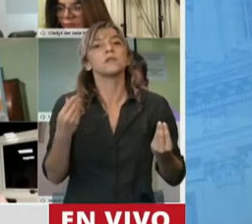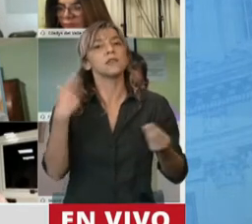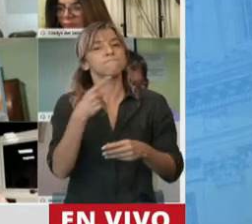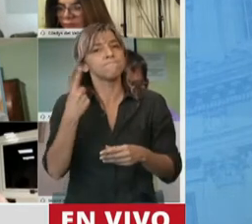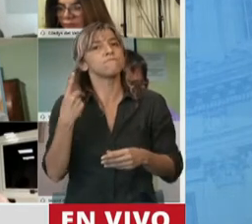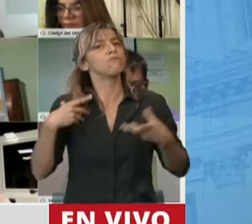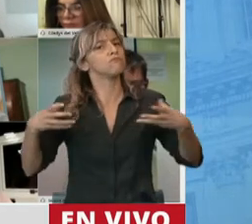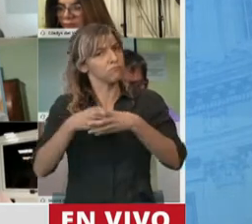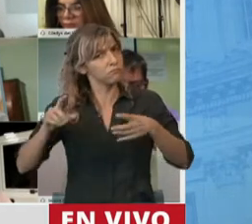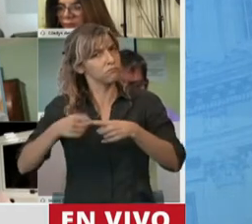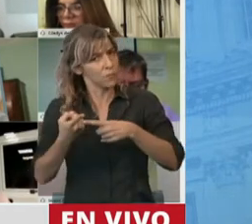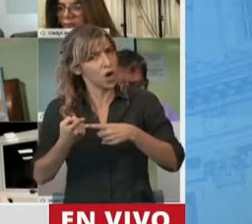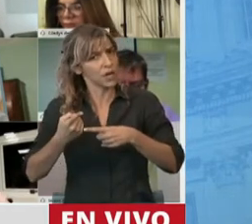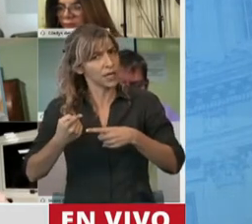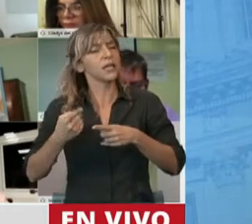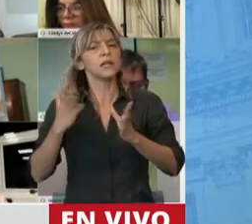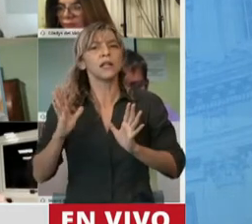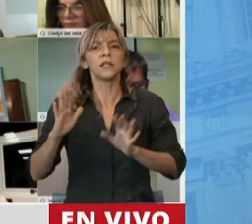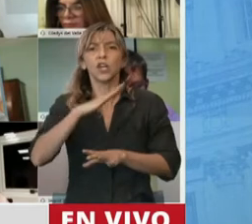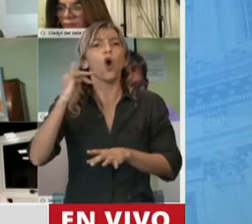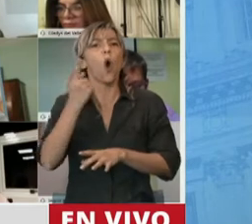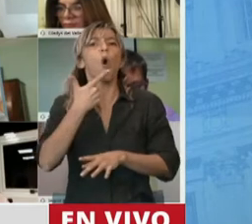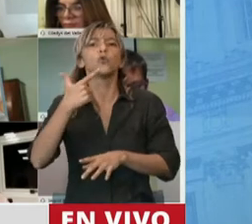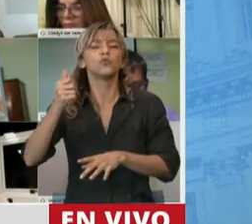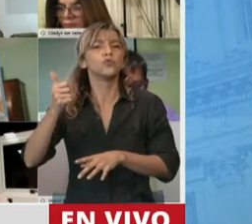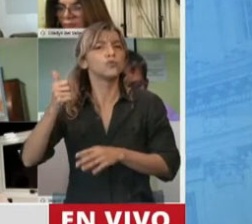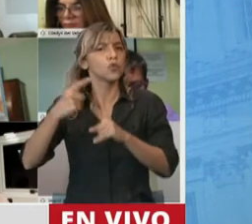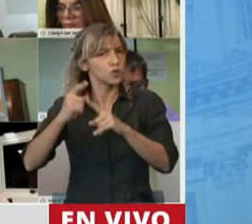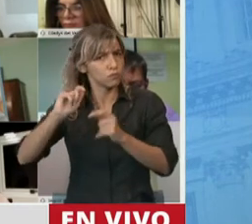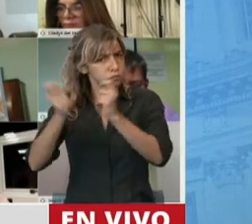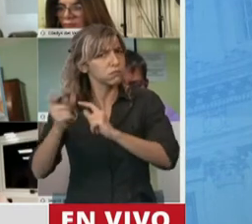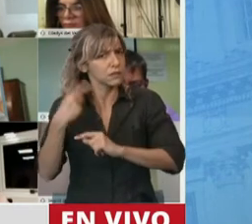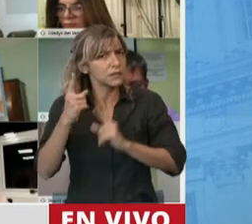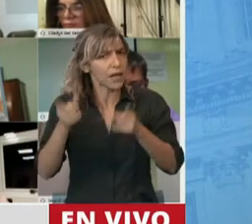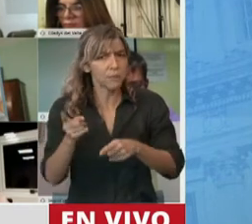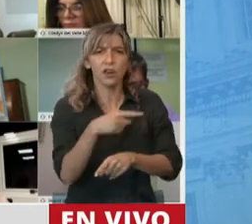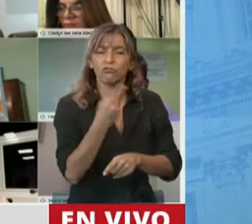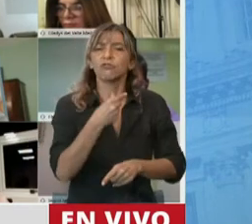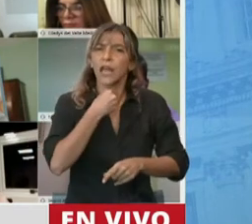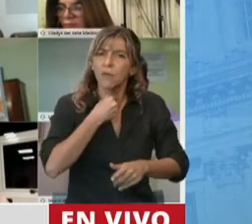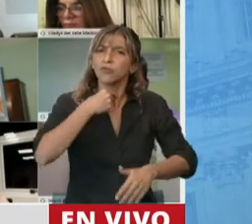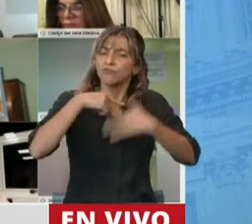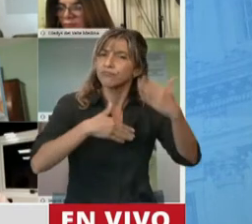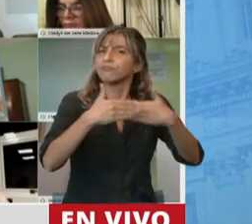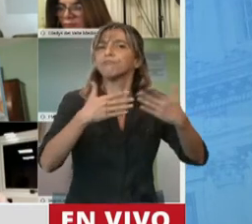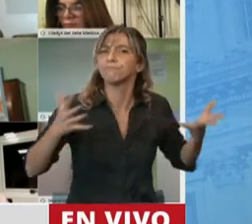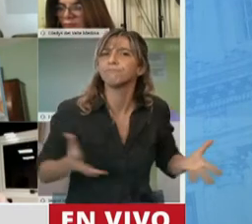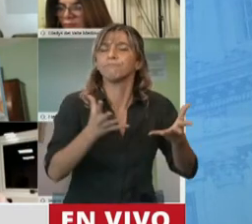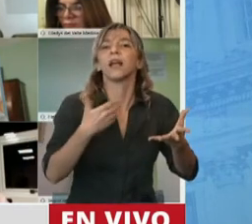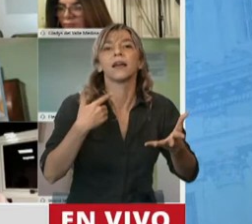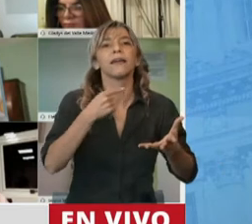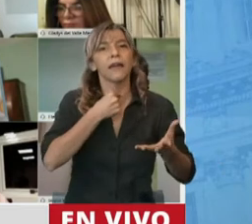autodesarrollo para que, más allá del producto final de la industria, logramos limitar la discrecionalidad del Consejo